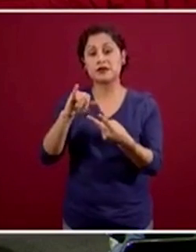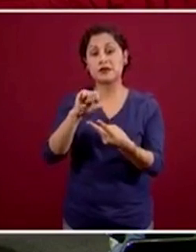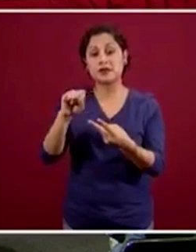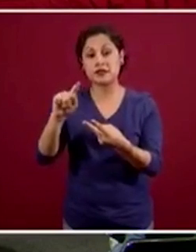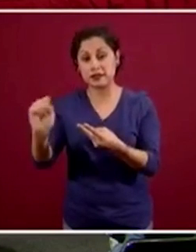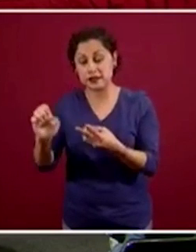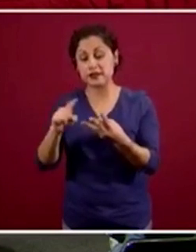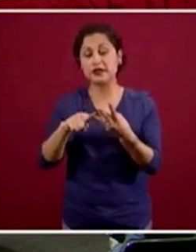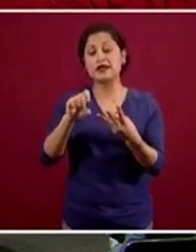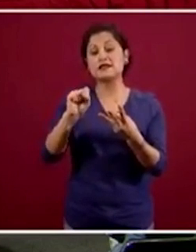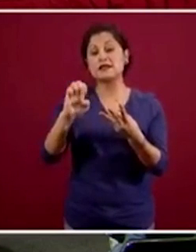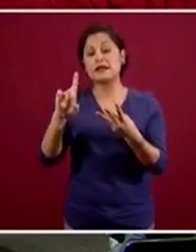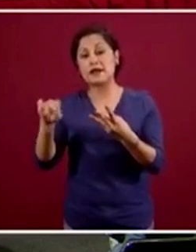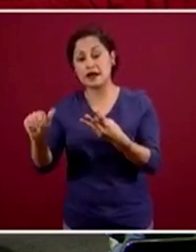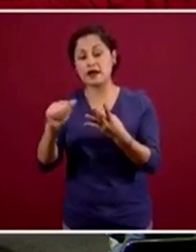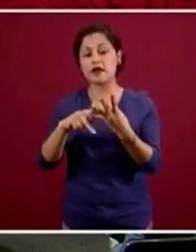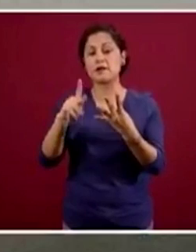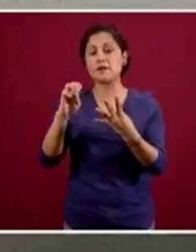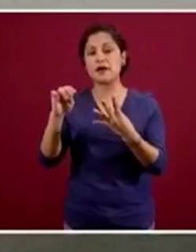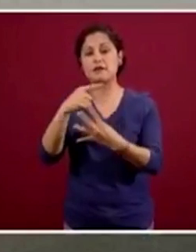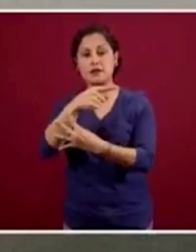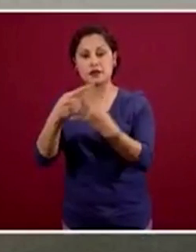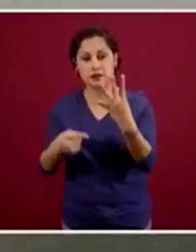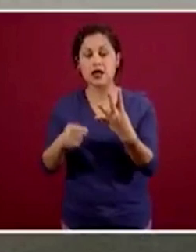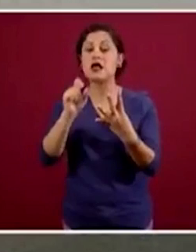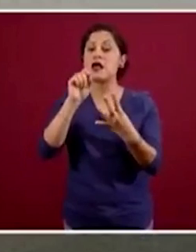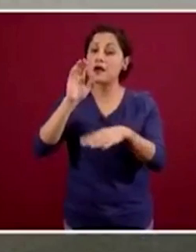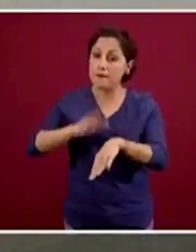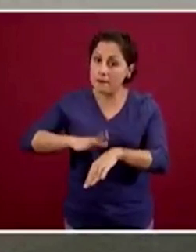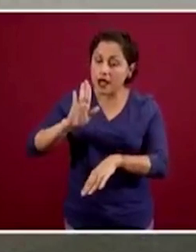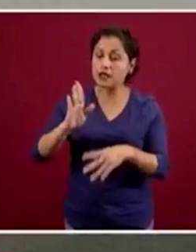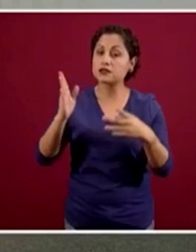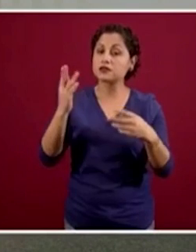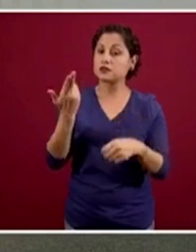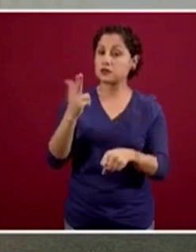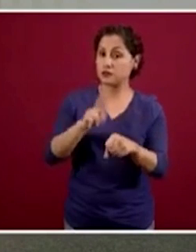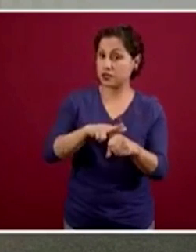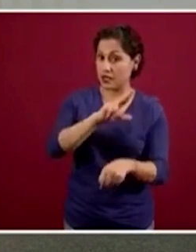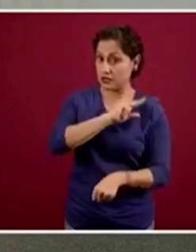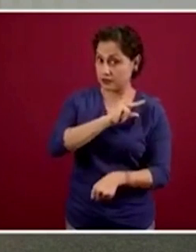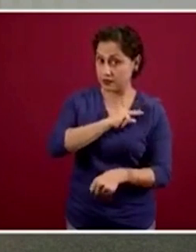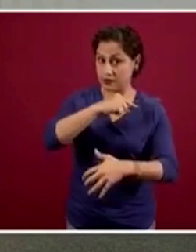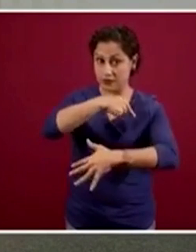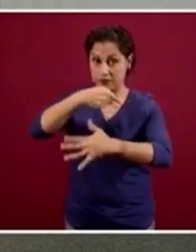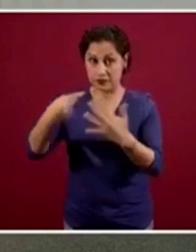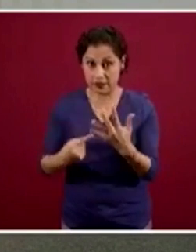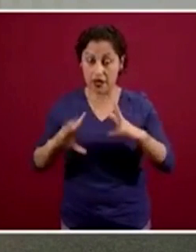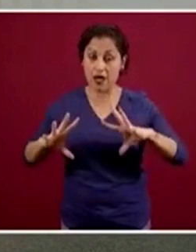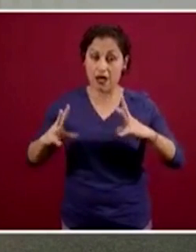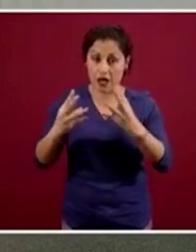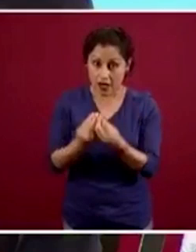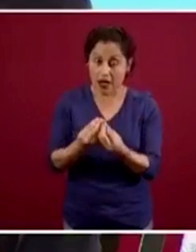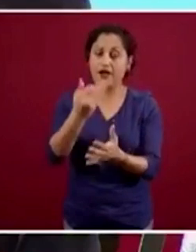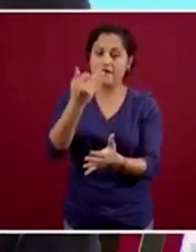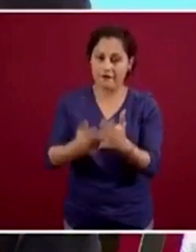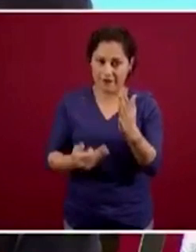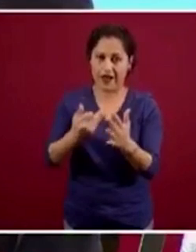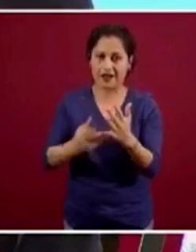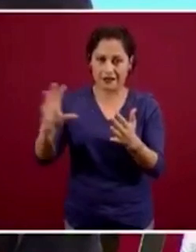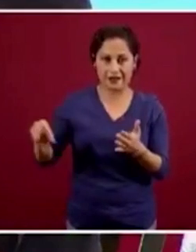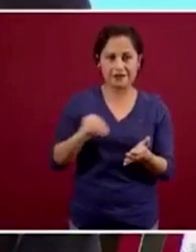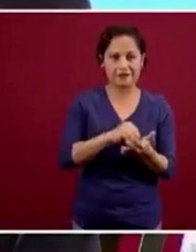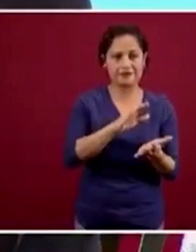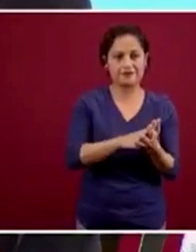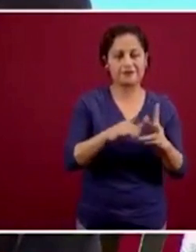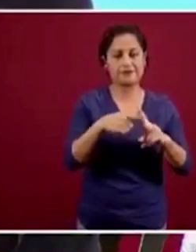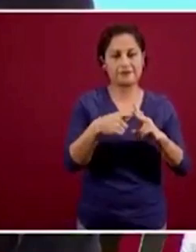son otras instituciones, incluyendo también los hospitales privados, que tienen también un número de camas de terapia intensiva